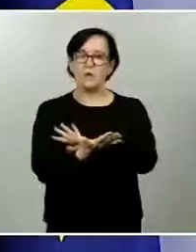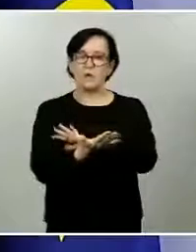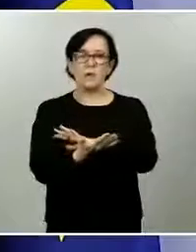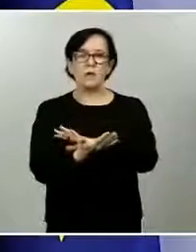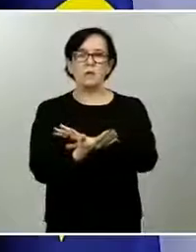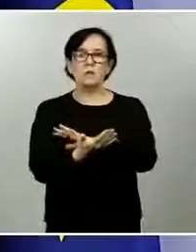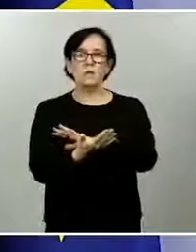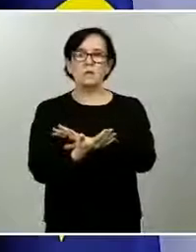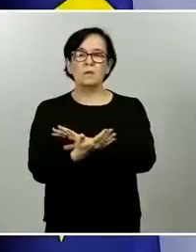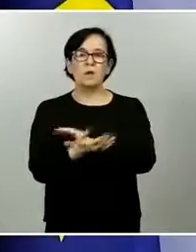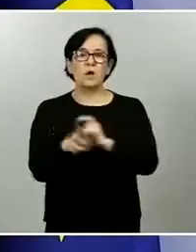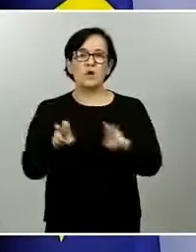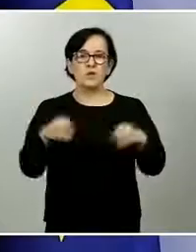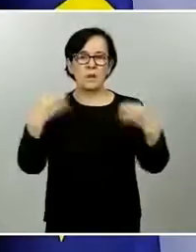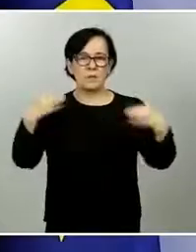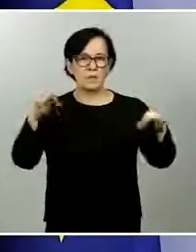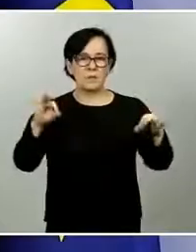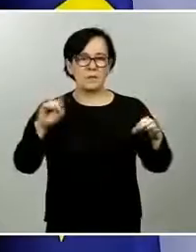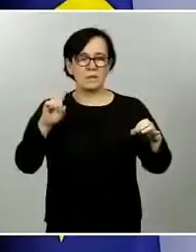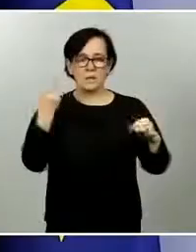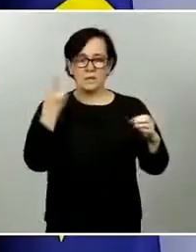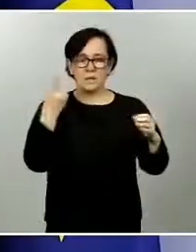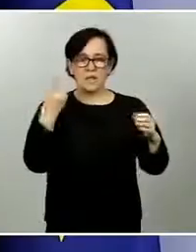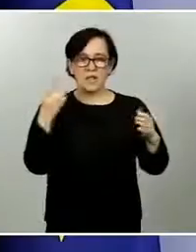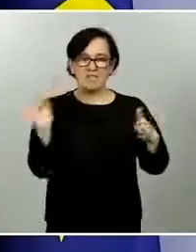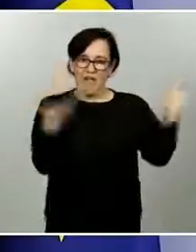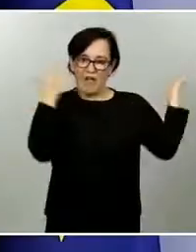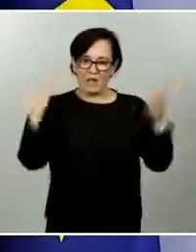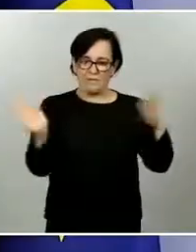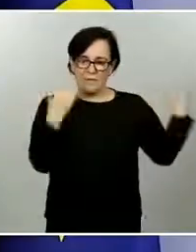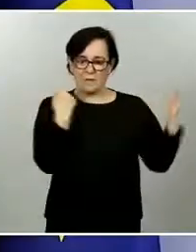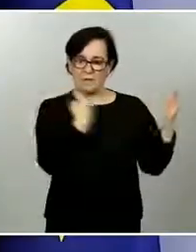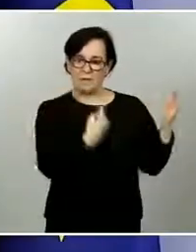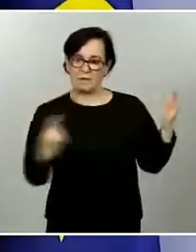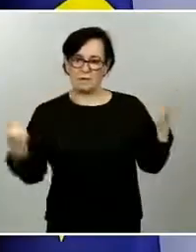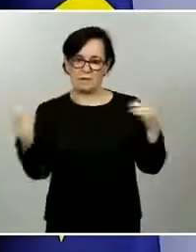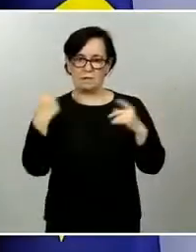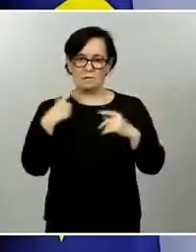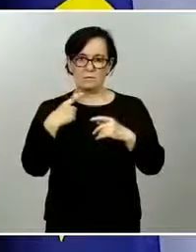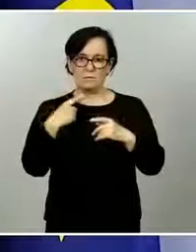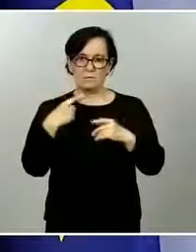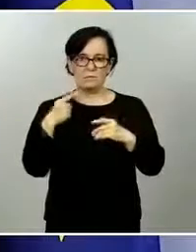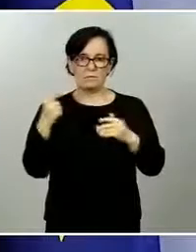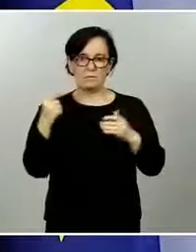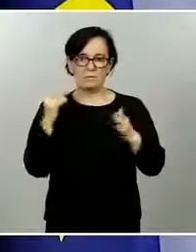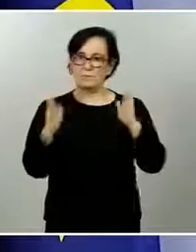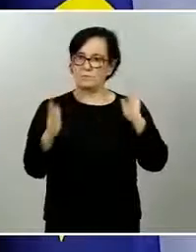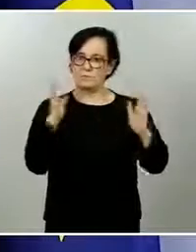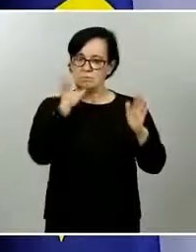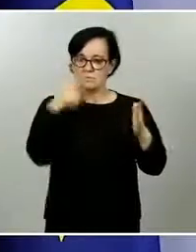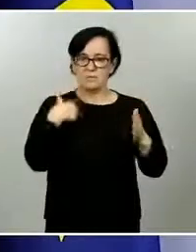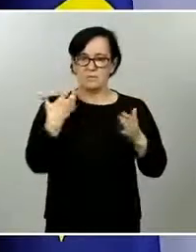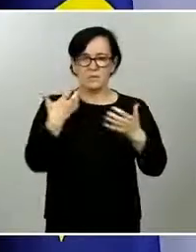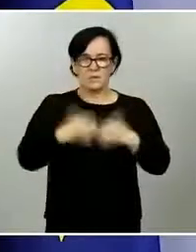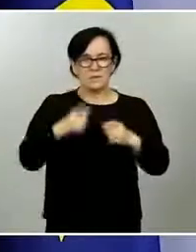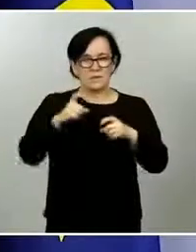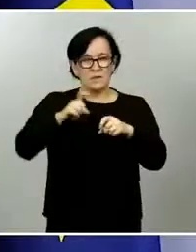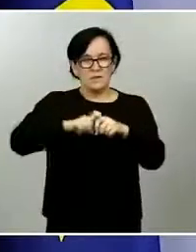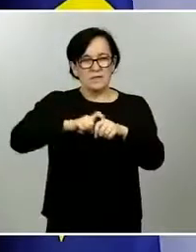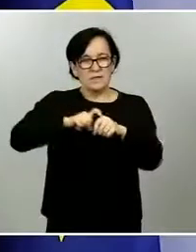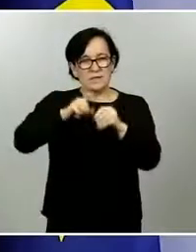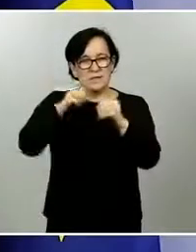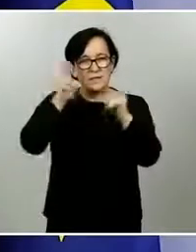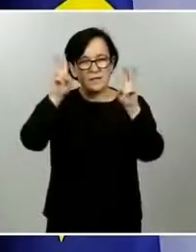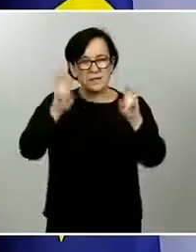pues muchísimas gracias Manuel por tus tres preguntas efectivamente el plan de transición a la nueva normalidad